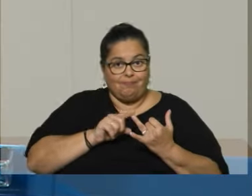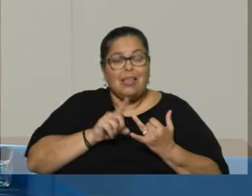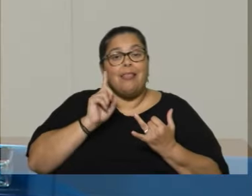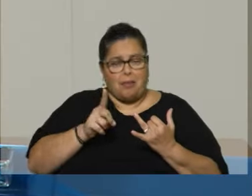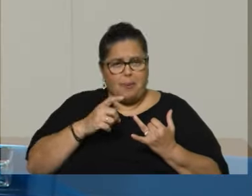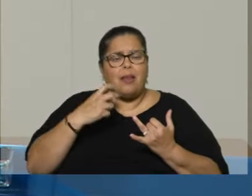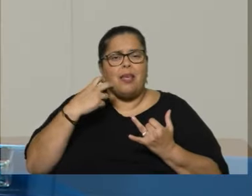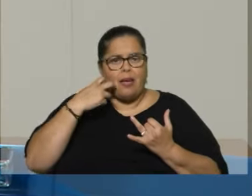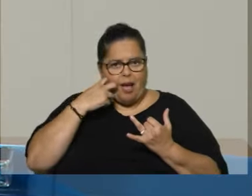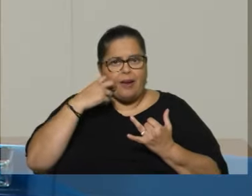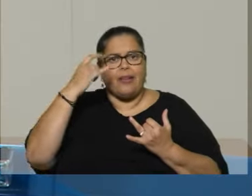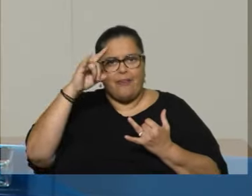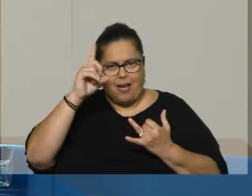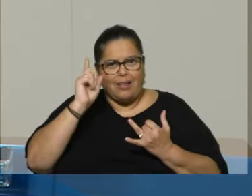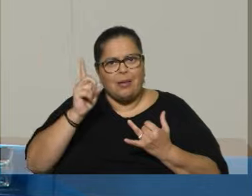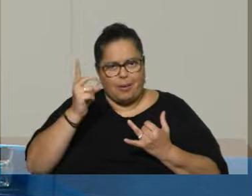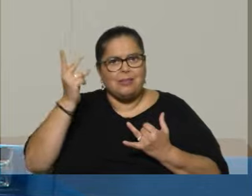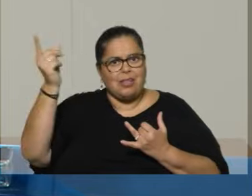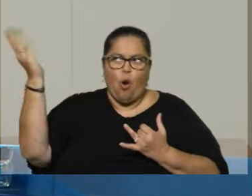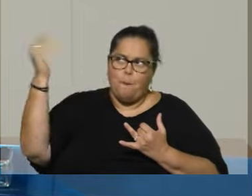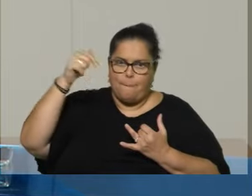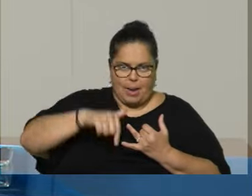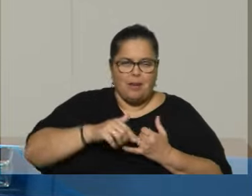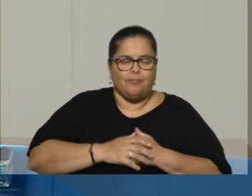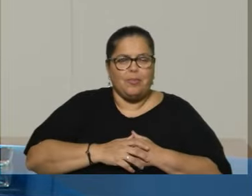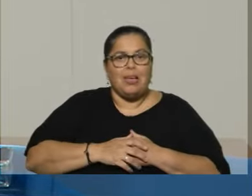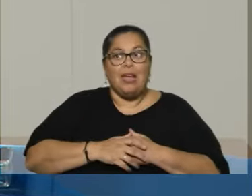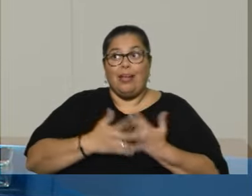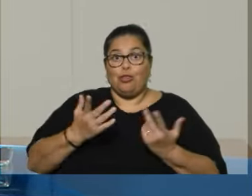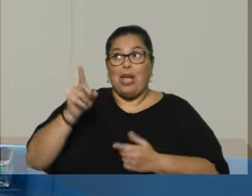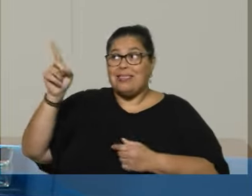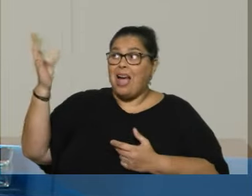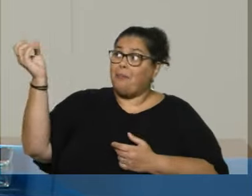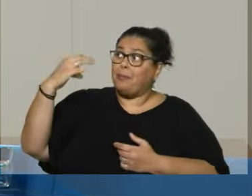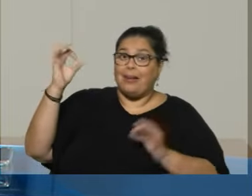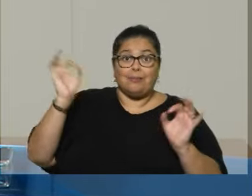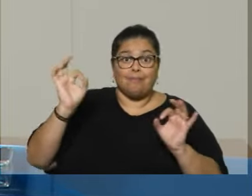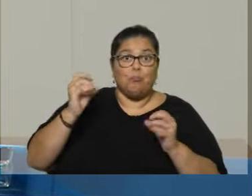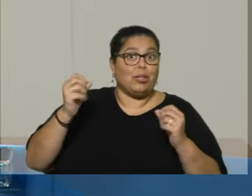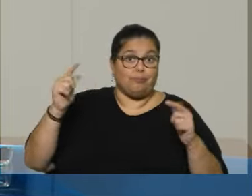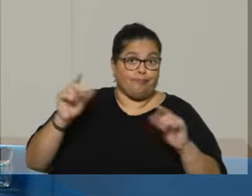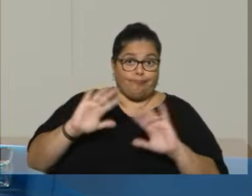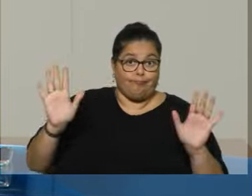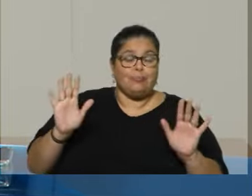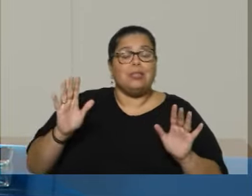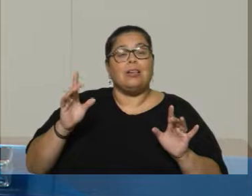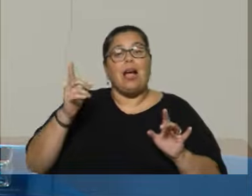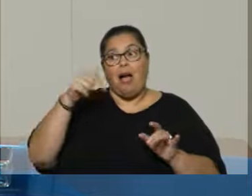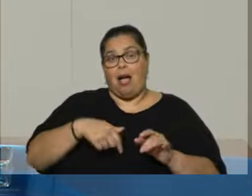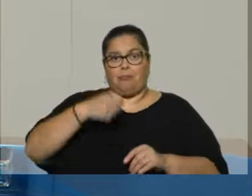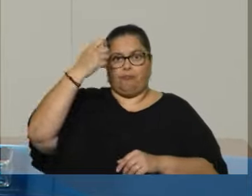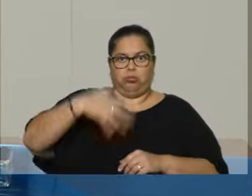carne vacuna, en muchos casos, que consumimos brasileña. Que ha sido, de alguna manera, algún amortiguador de precios cuando Uruguay